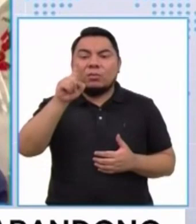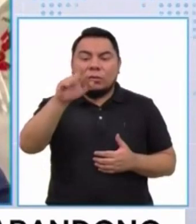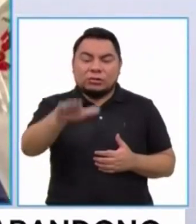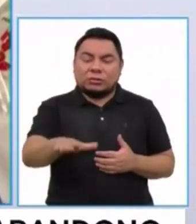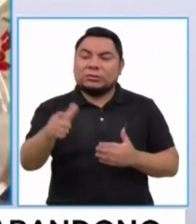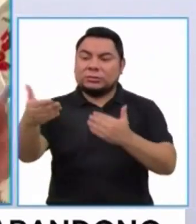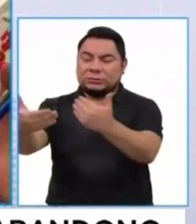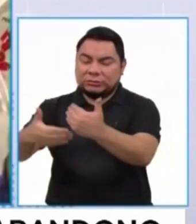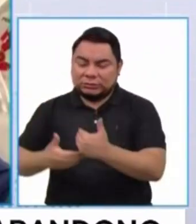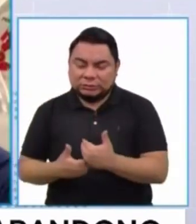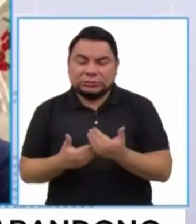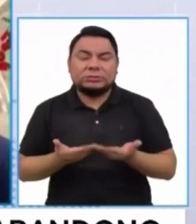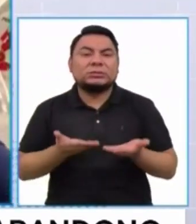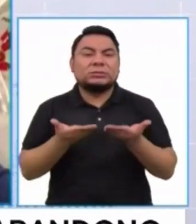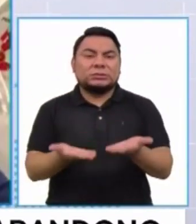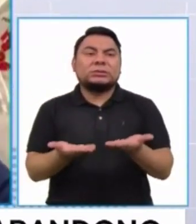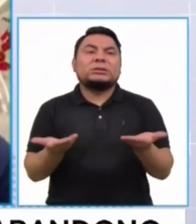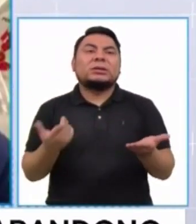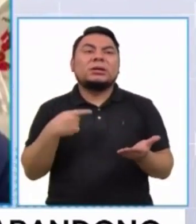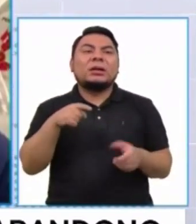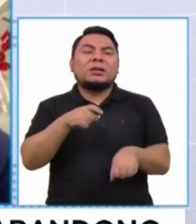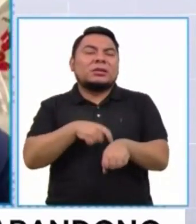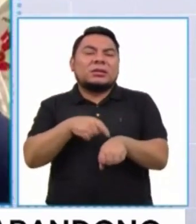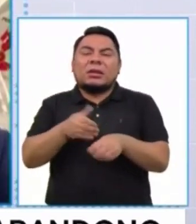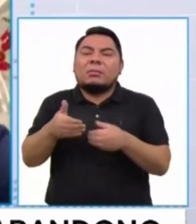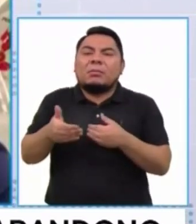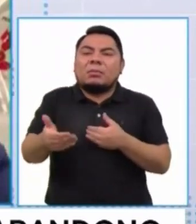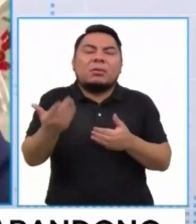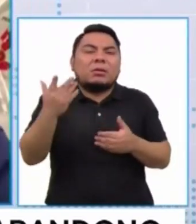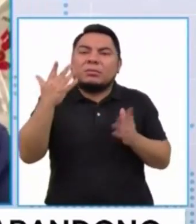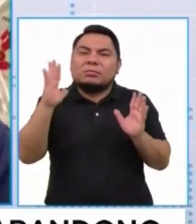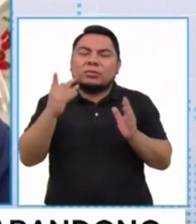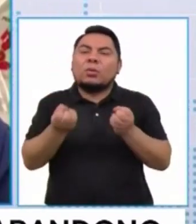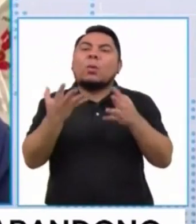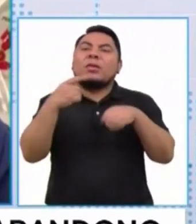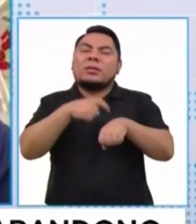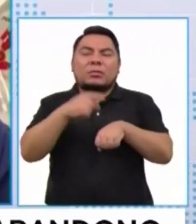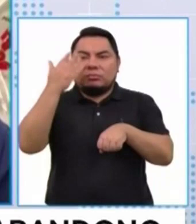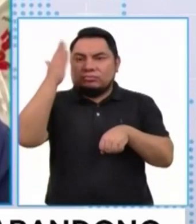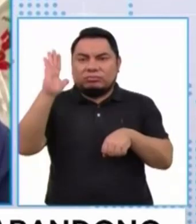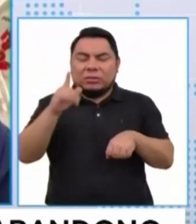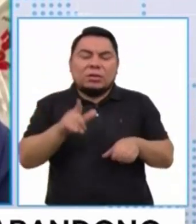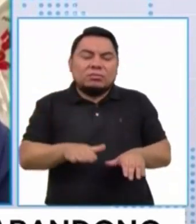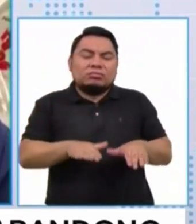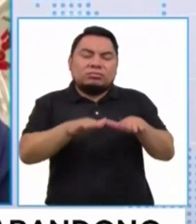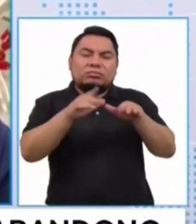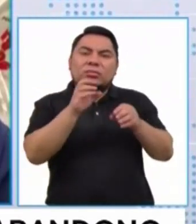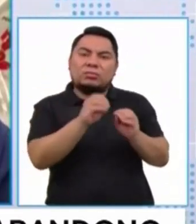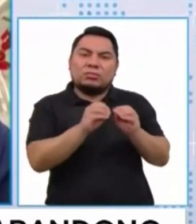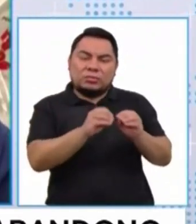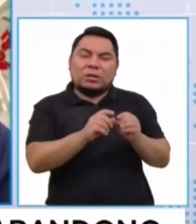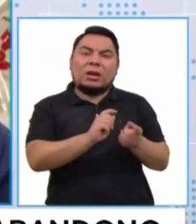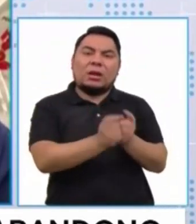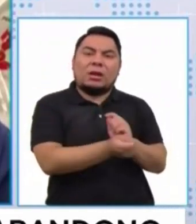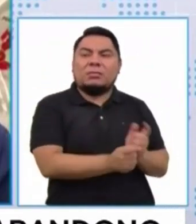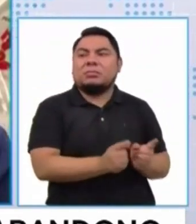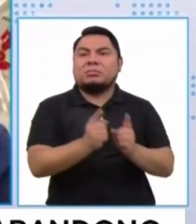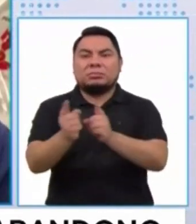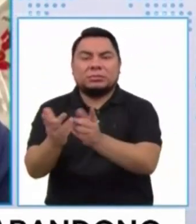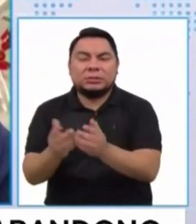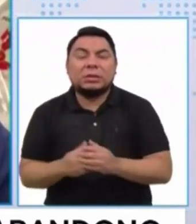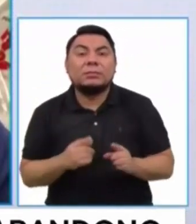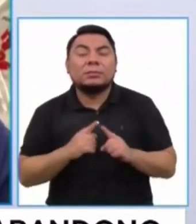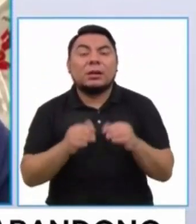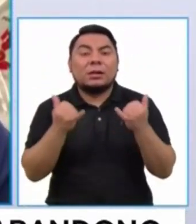niño y poder darle, por el tiempo que dure, lo que tenga que durar. Entonces, las